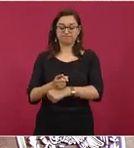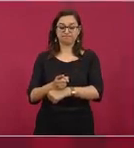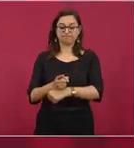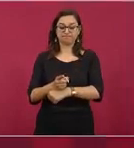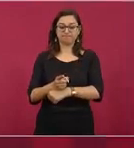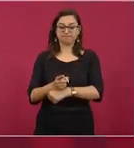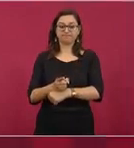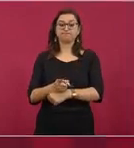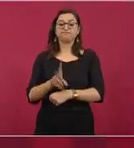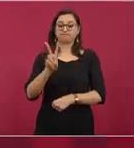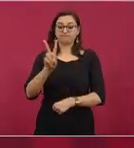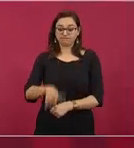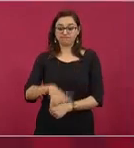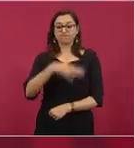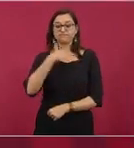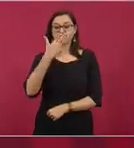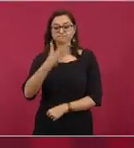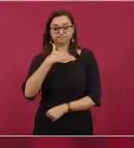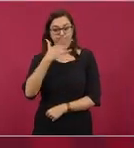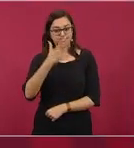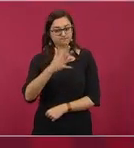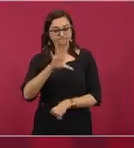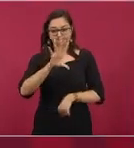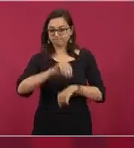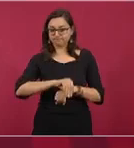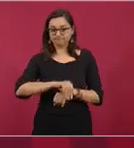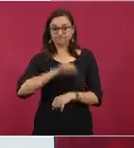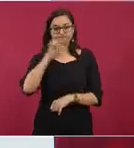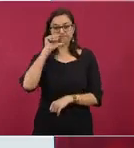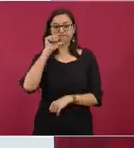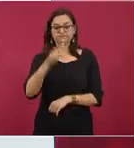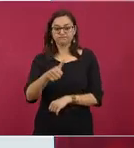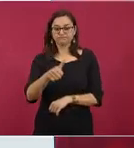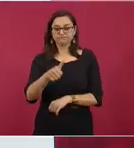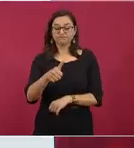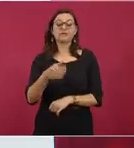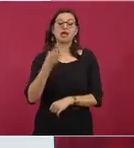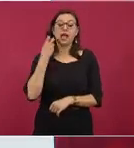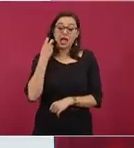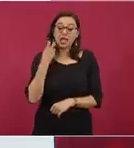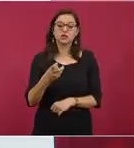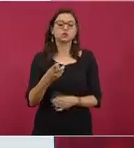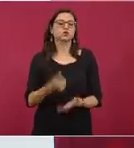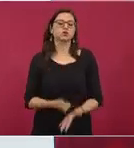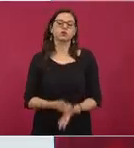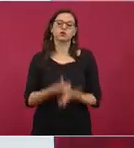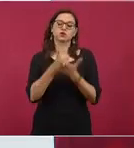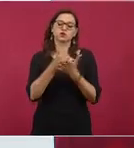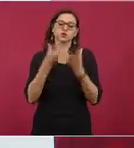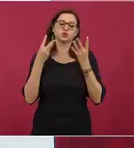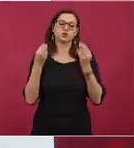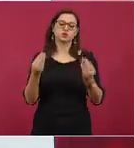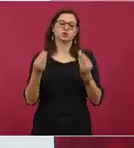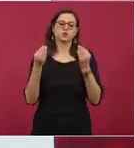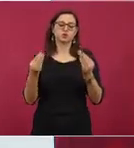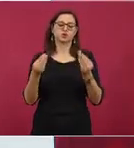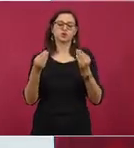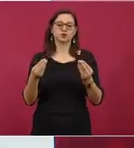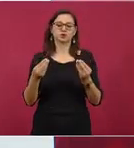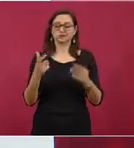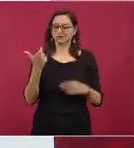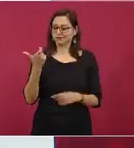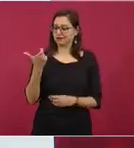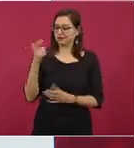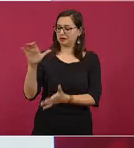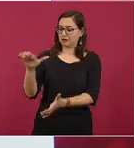que no haya corrupción esa es la gran diferencia nosotros nos alcanza el